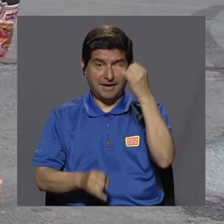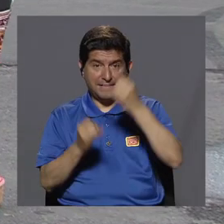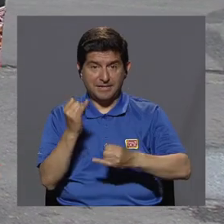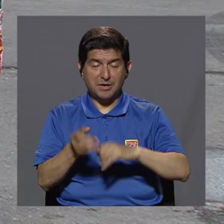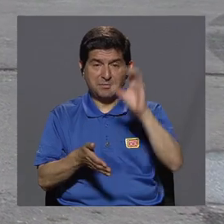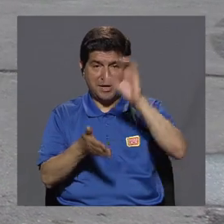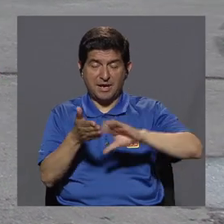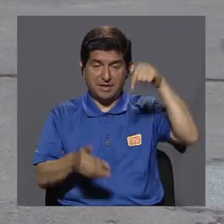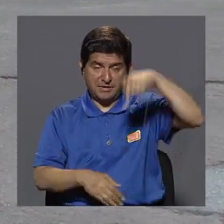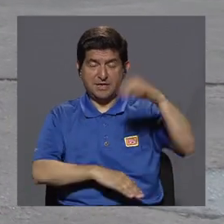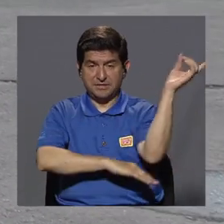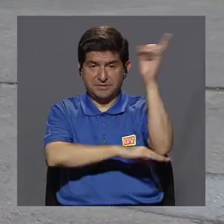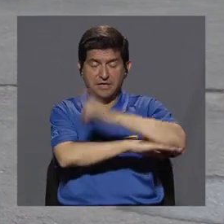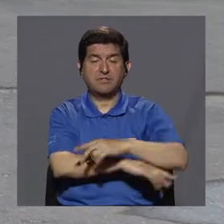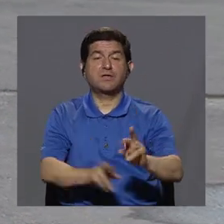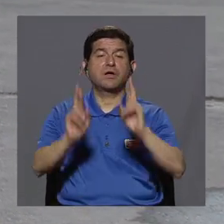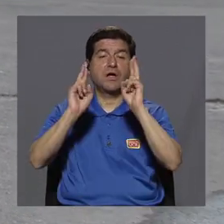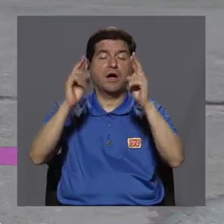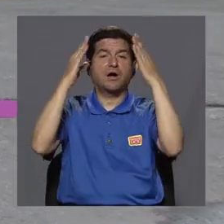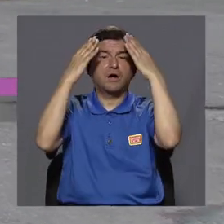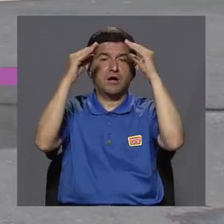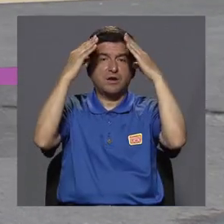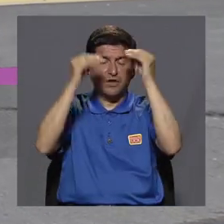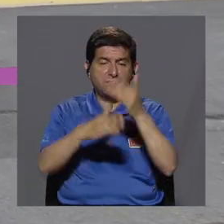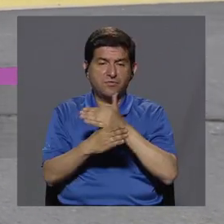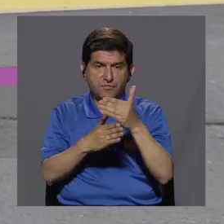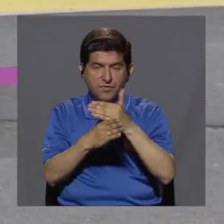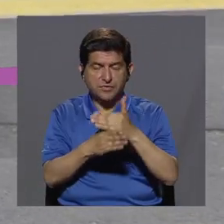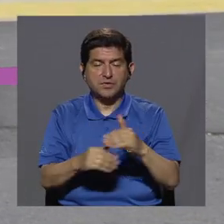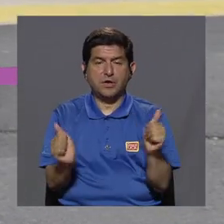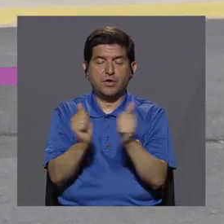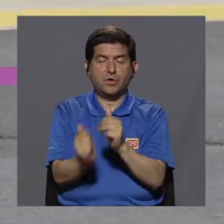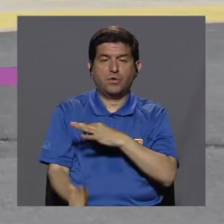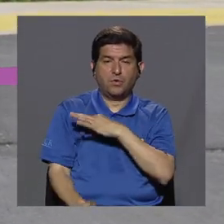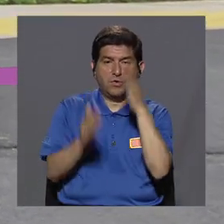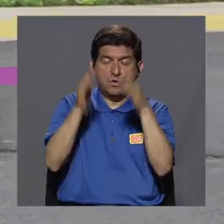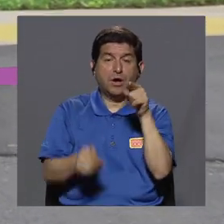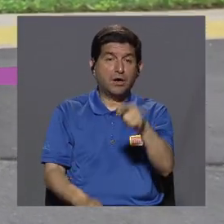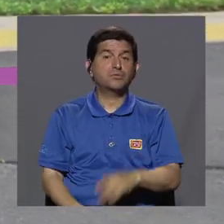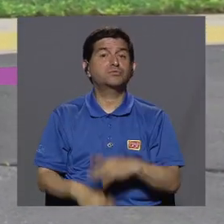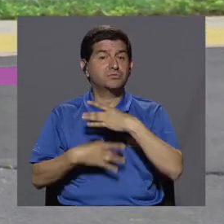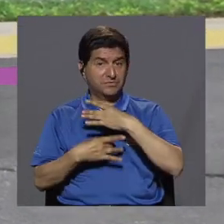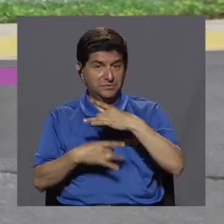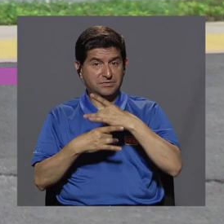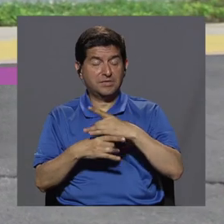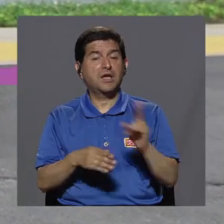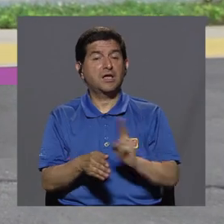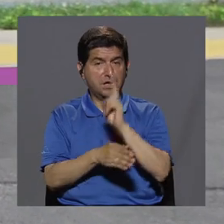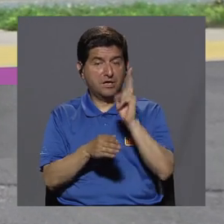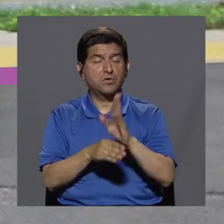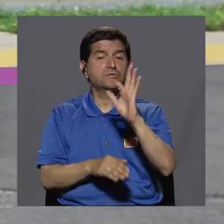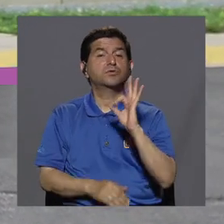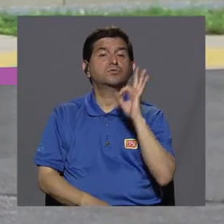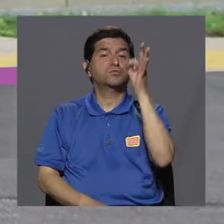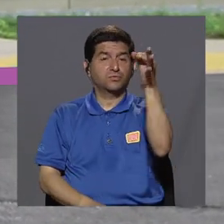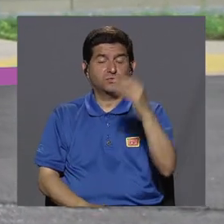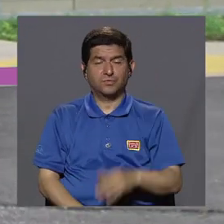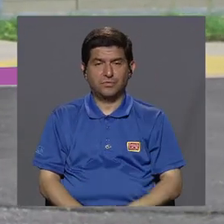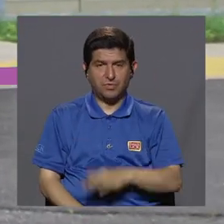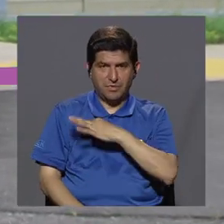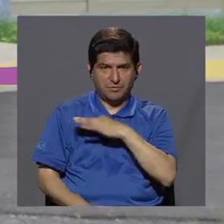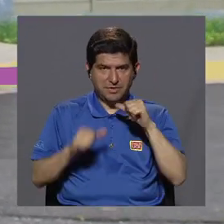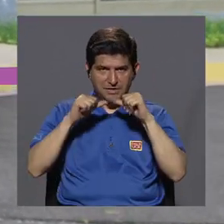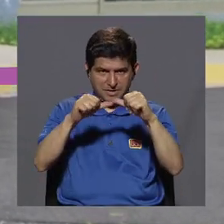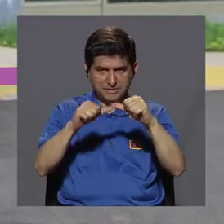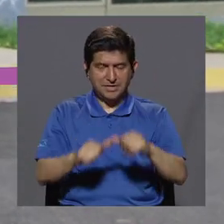Así terminamos el capítulo del día de hoy. Ojalá la información que compartimos con nuestro invitado haya sido de su interés y de utilidad para su futuro.